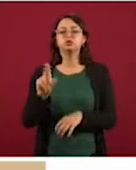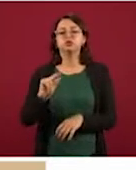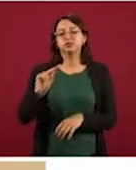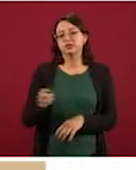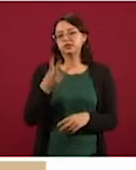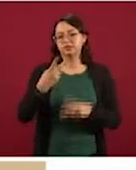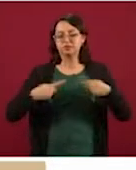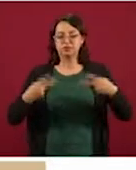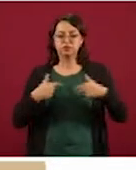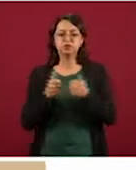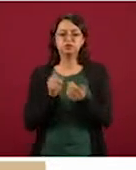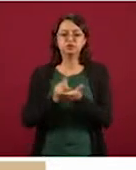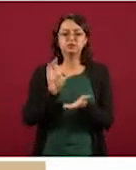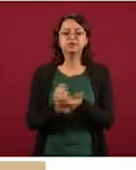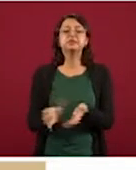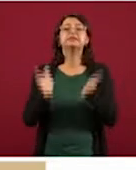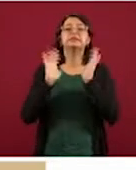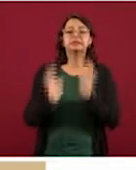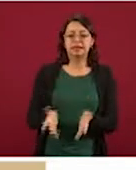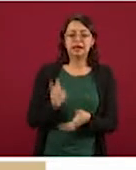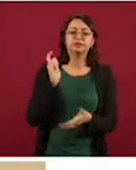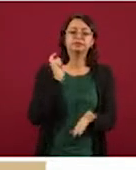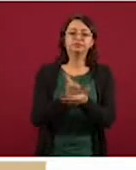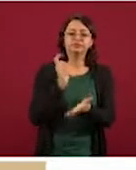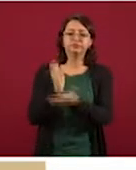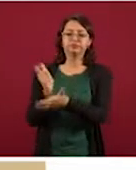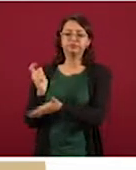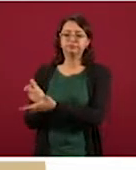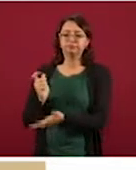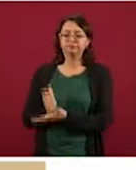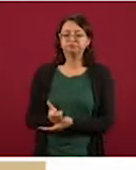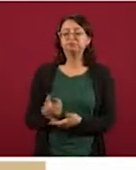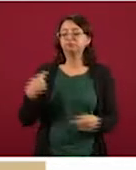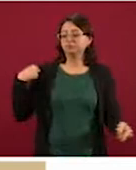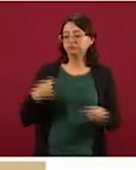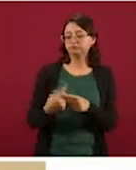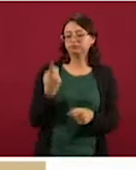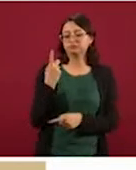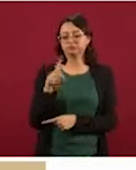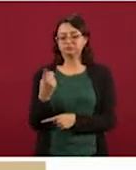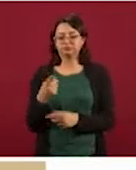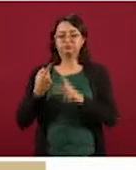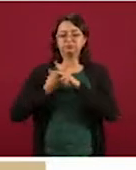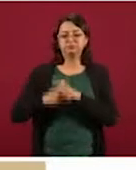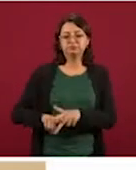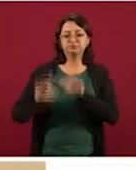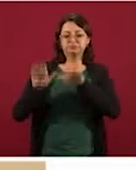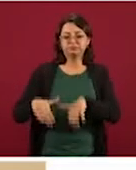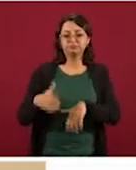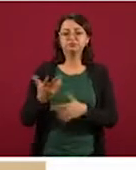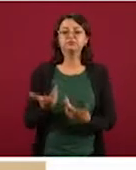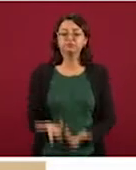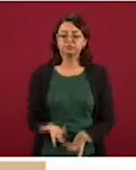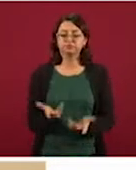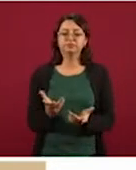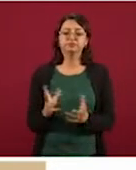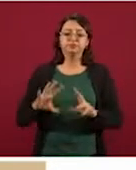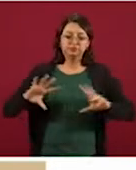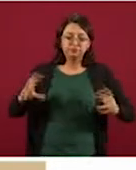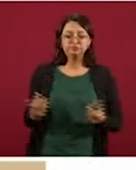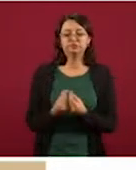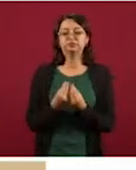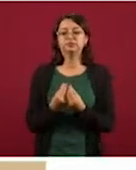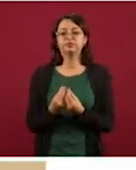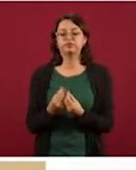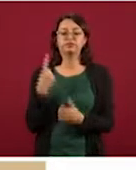En este mes de diciembre estamos pagando las últimas incorporaciones y por eso ya hemos actualizado esta cifra.